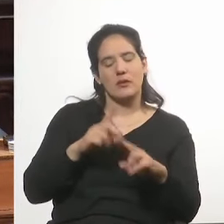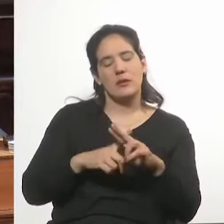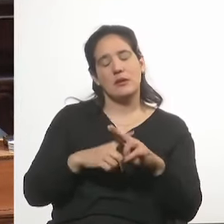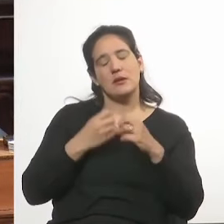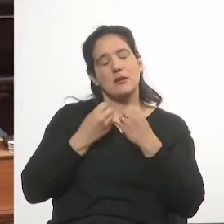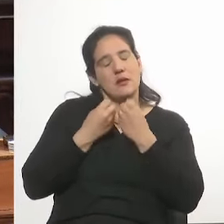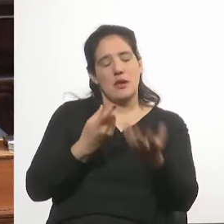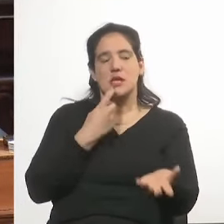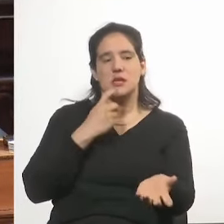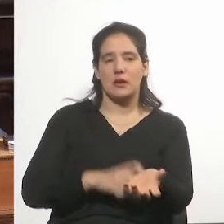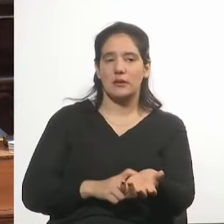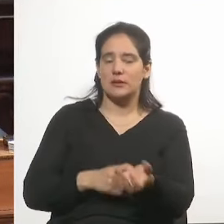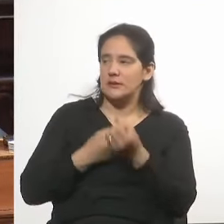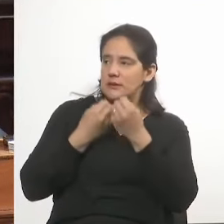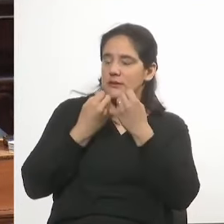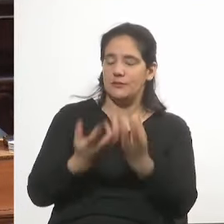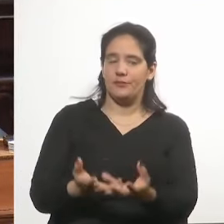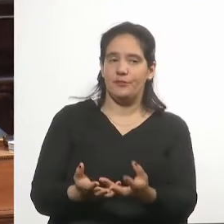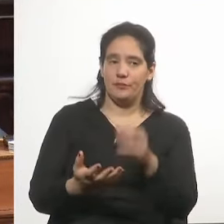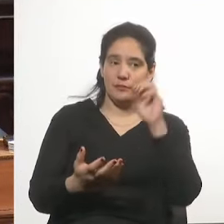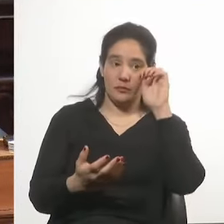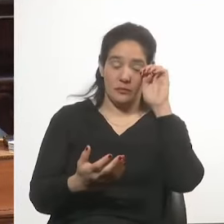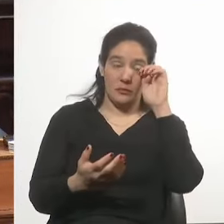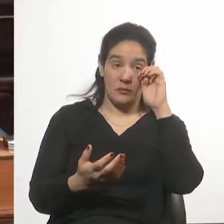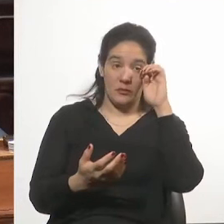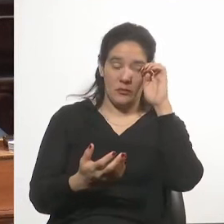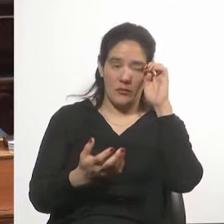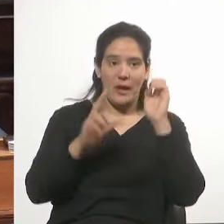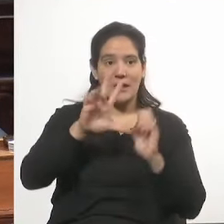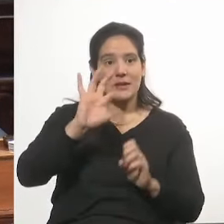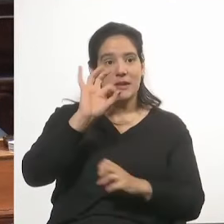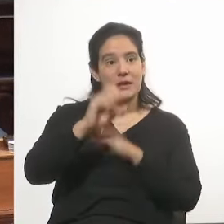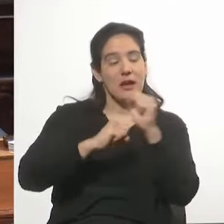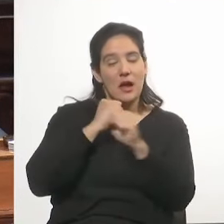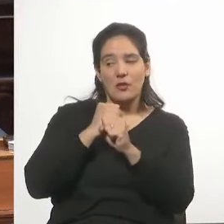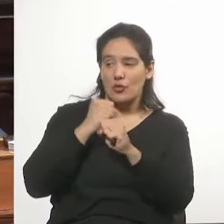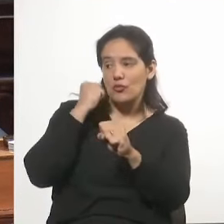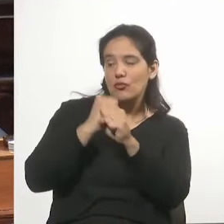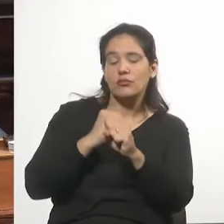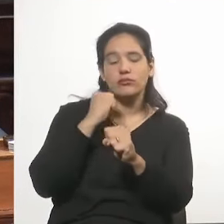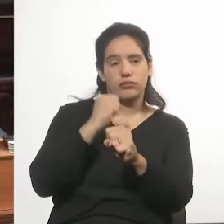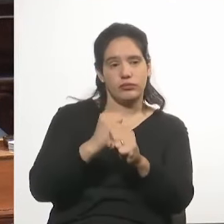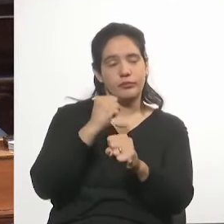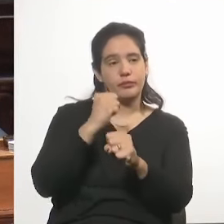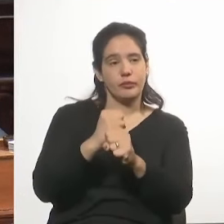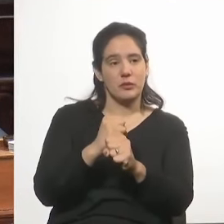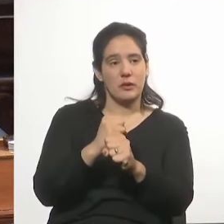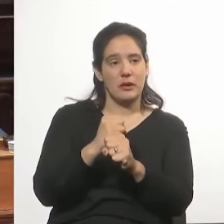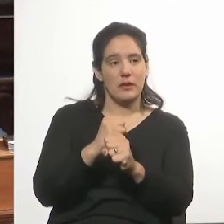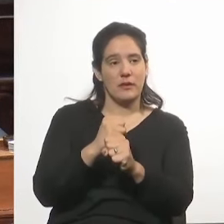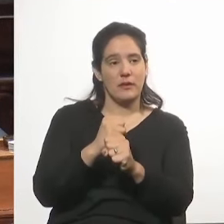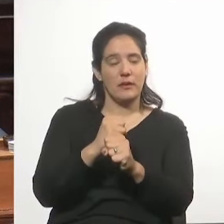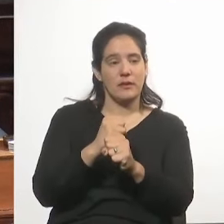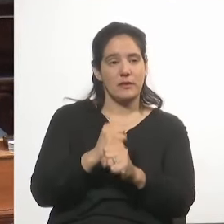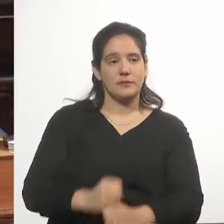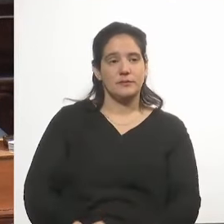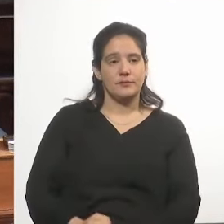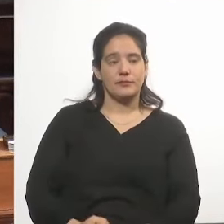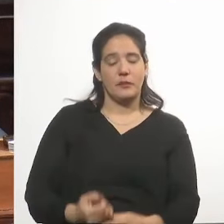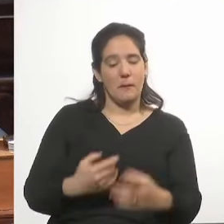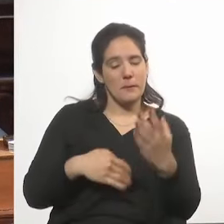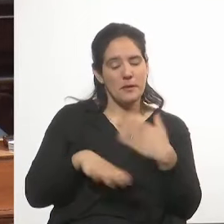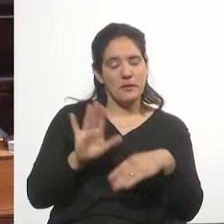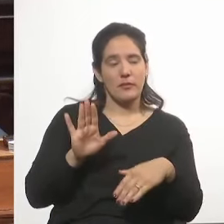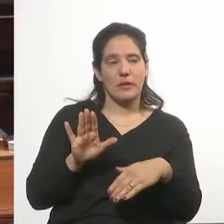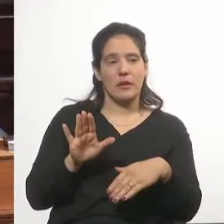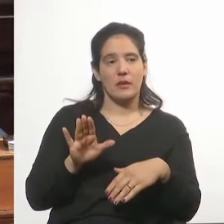que se ha pagado en estas más de tres décadas de participación en estos contingentes, más